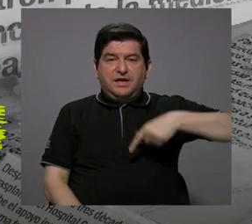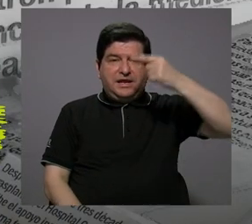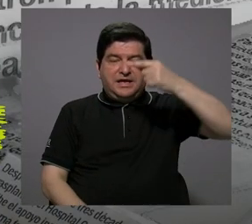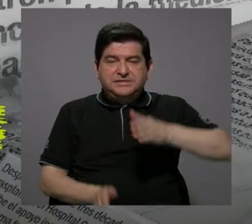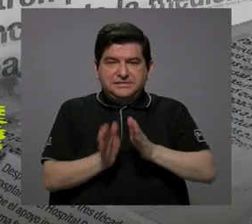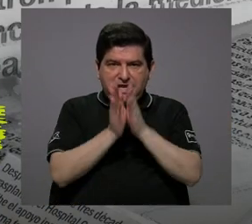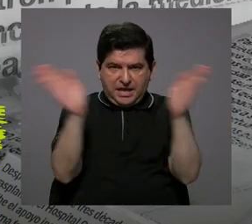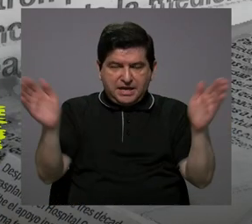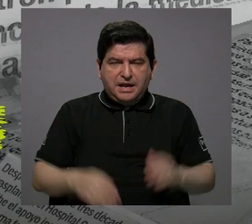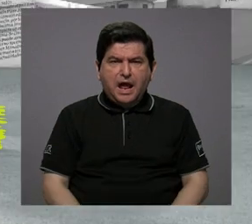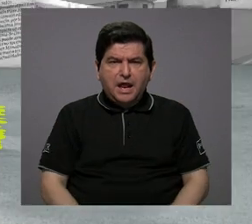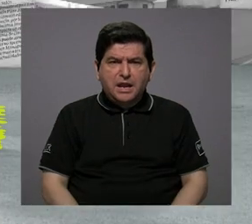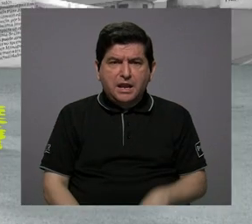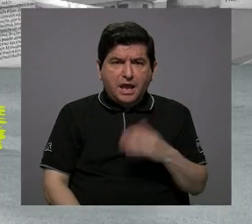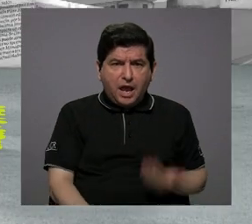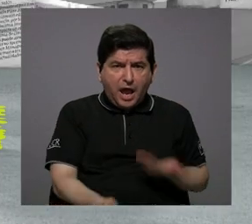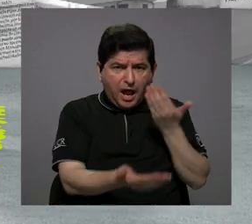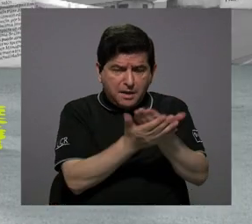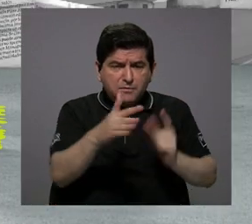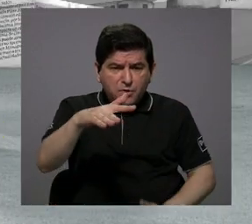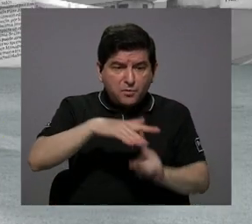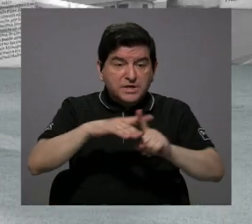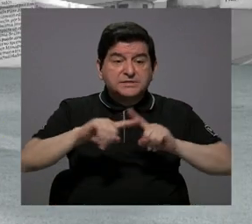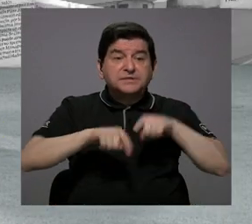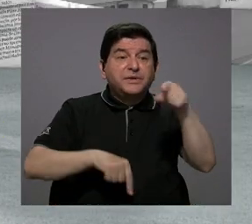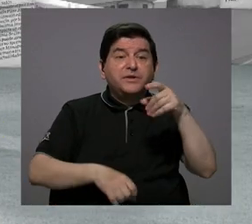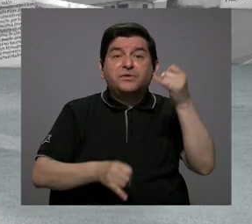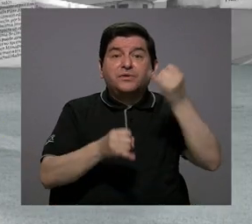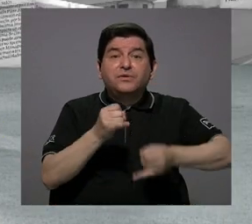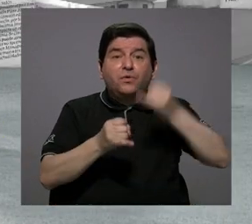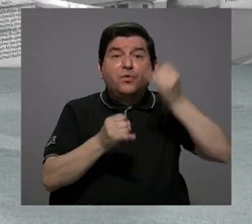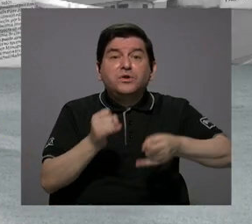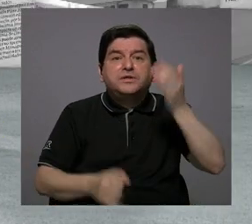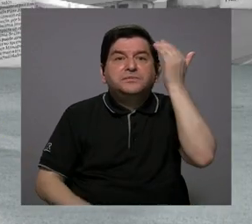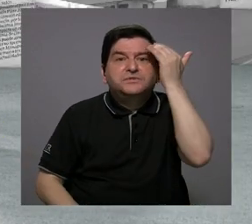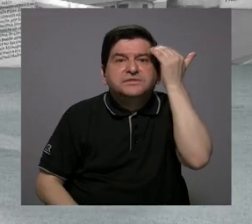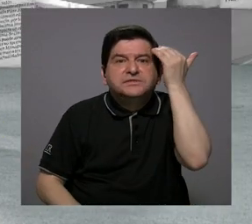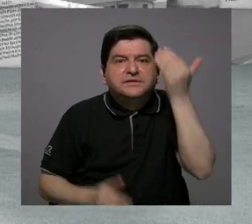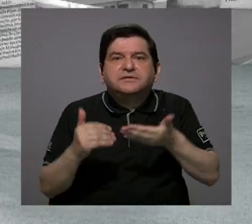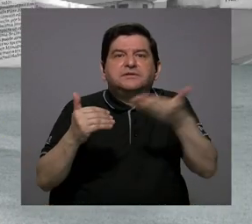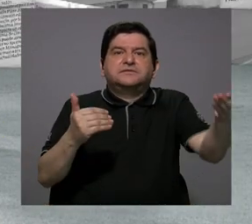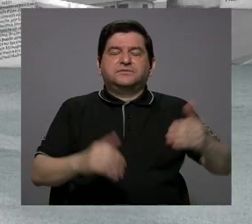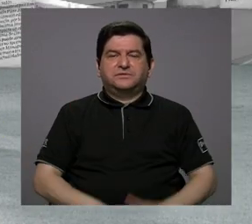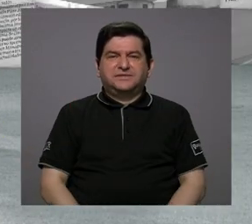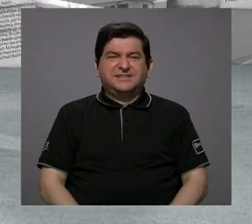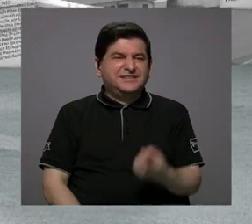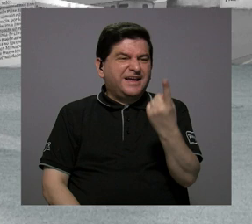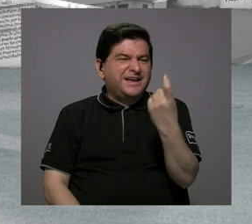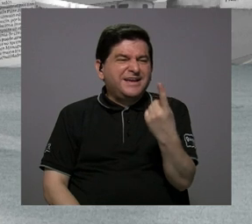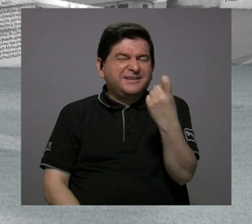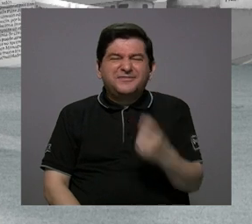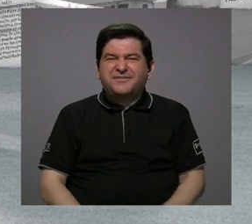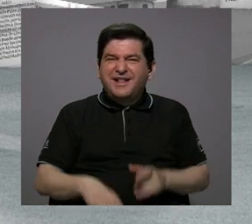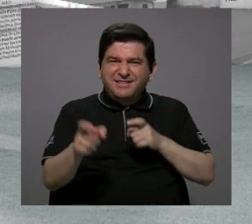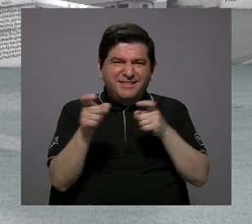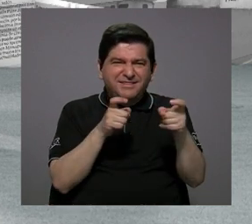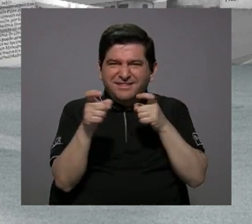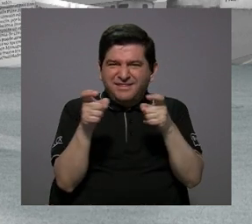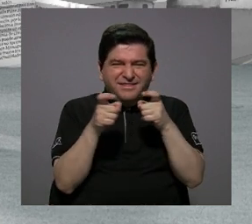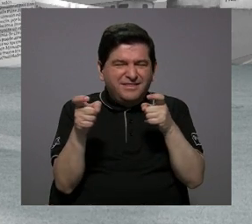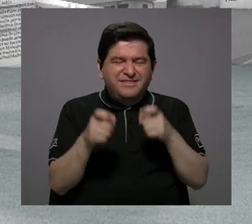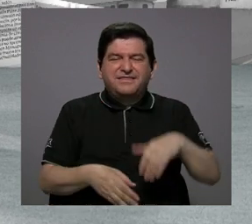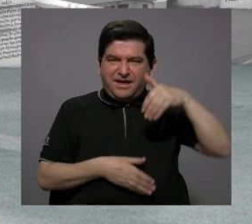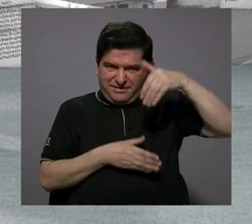Aparecen propuestas y ellos son los últimos en enterarse. A eso es a que yo me refiero, de esa falta de gobernanza que está